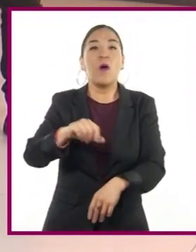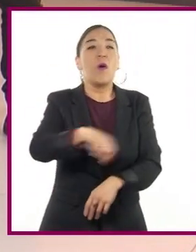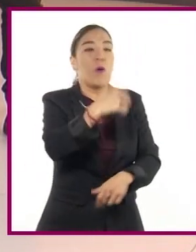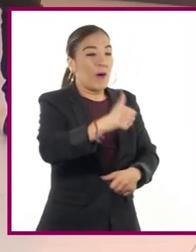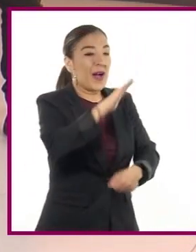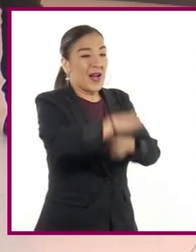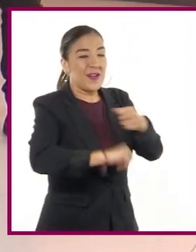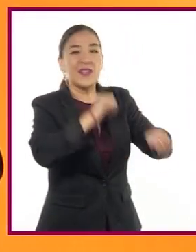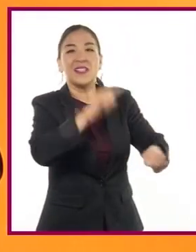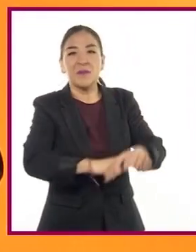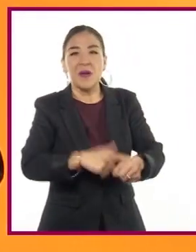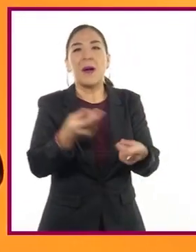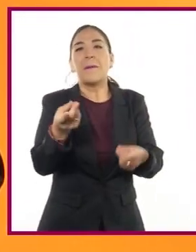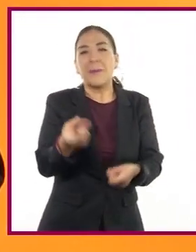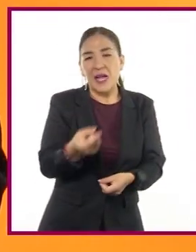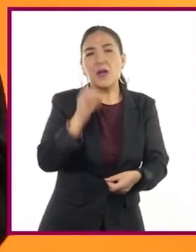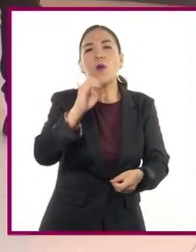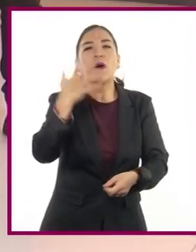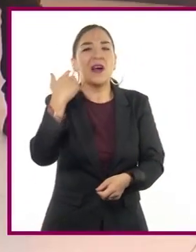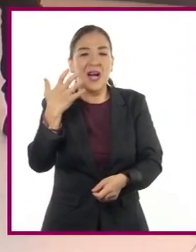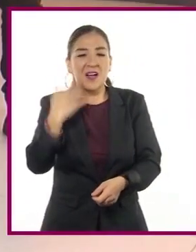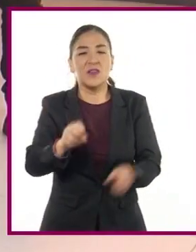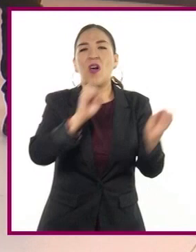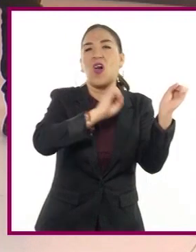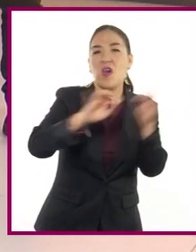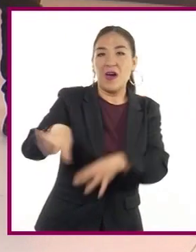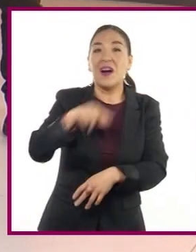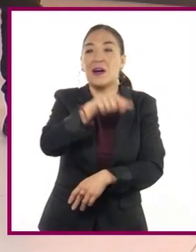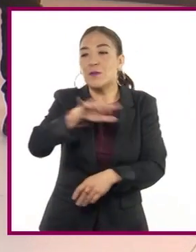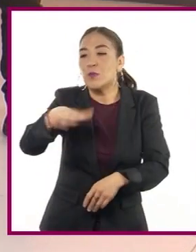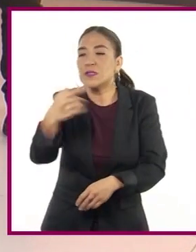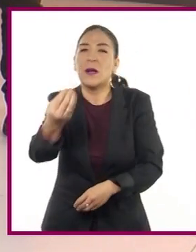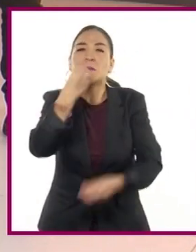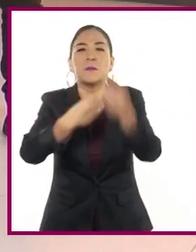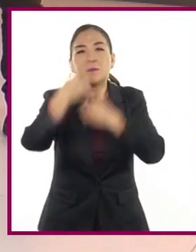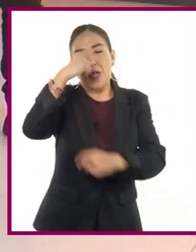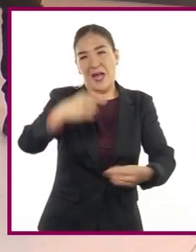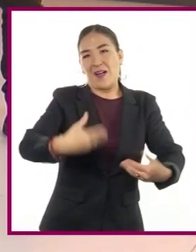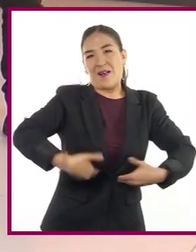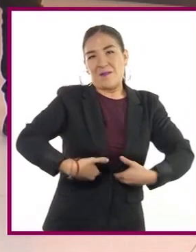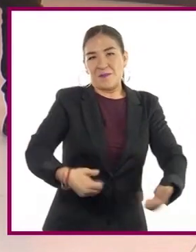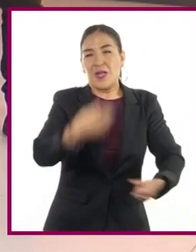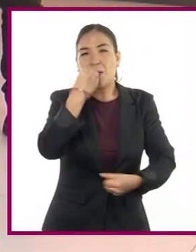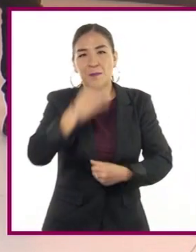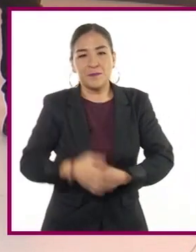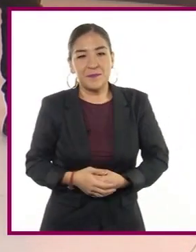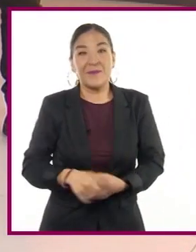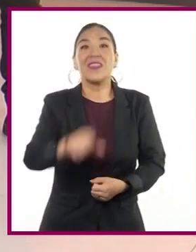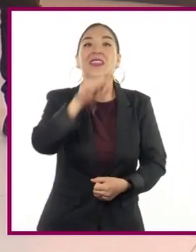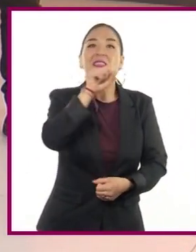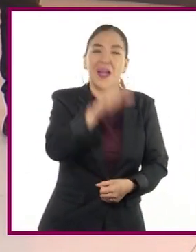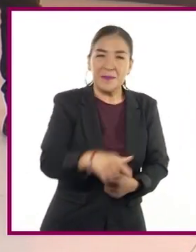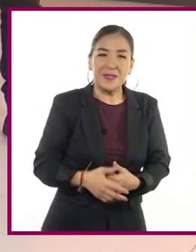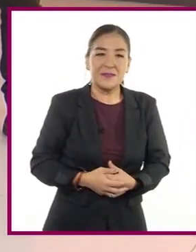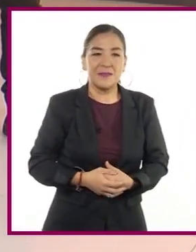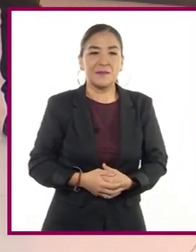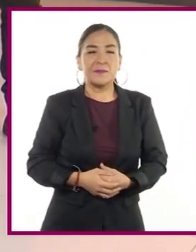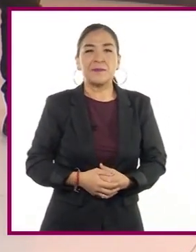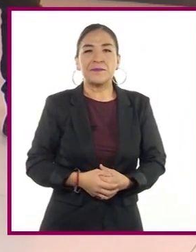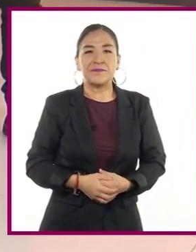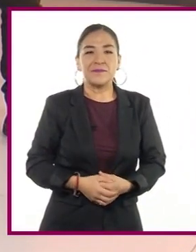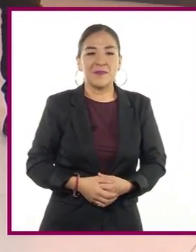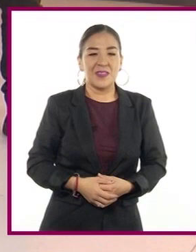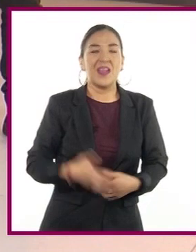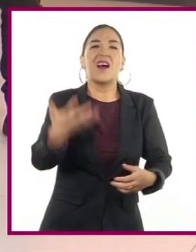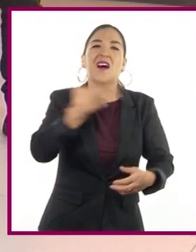domésticos en situación de abandono que buscan alimentarse. Y, por si fuera poco, seguramente hay